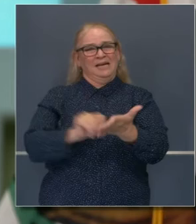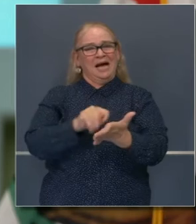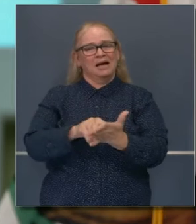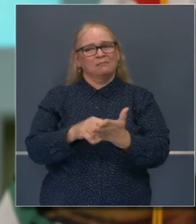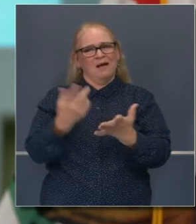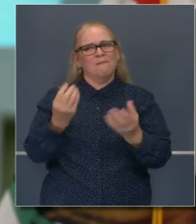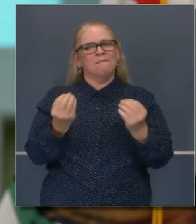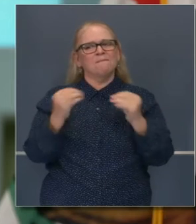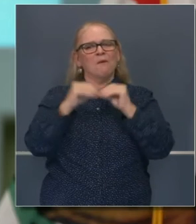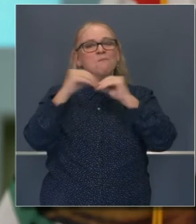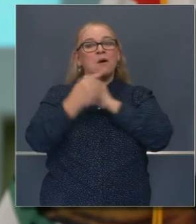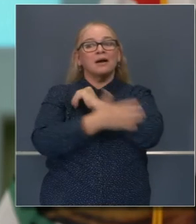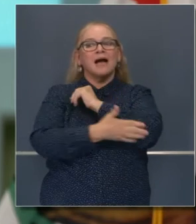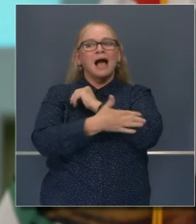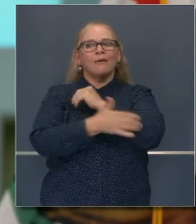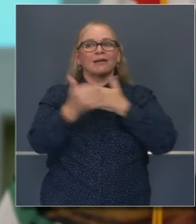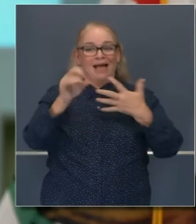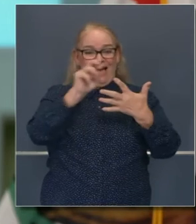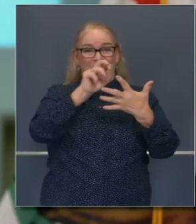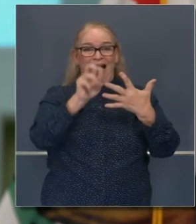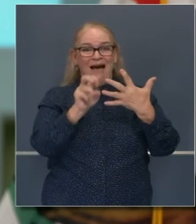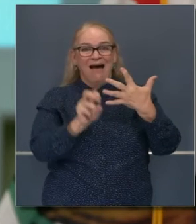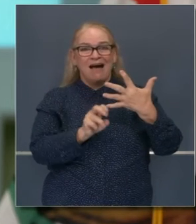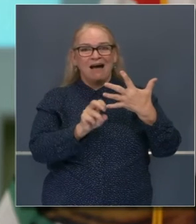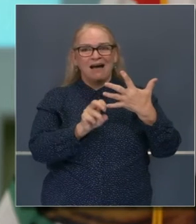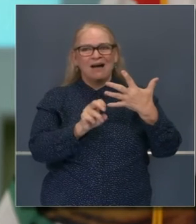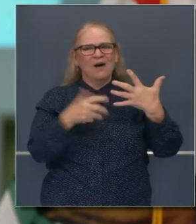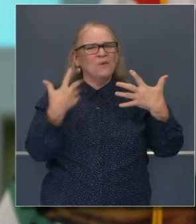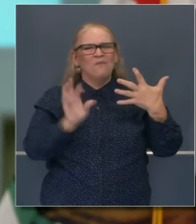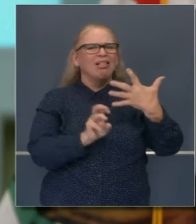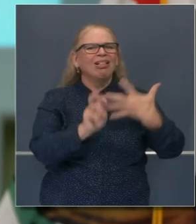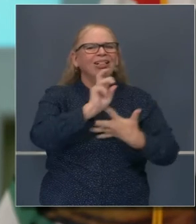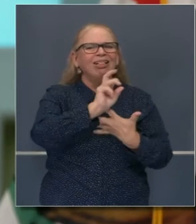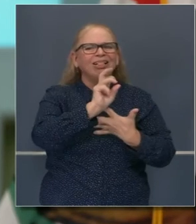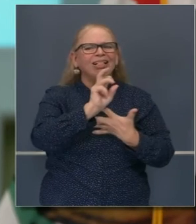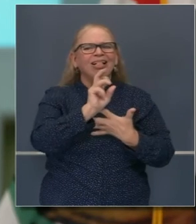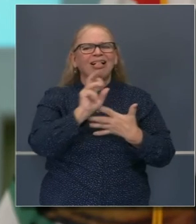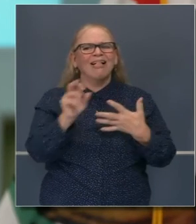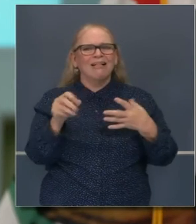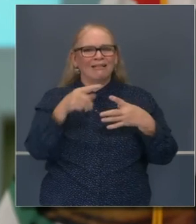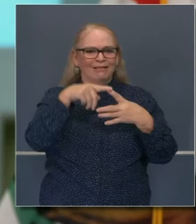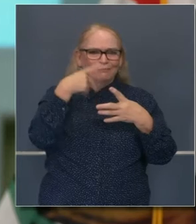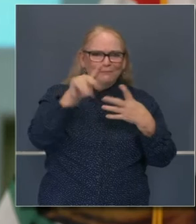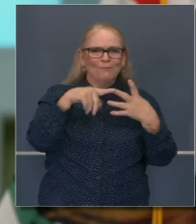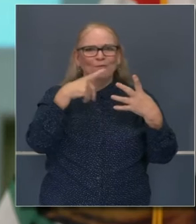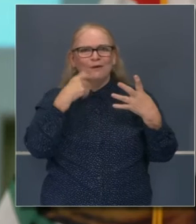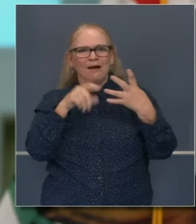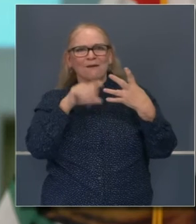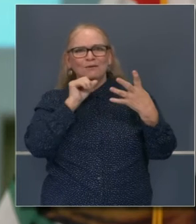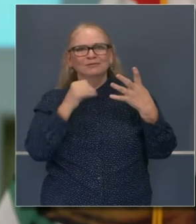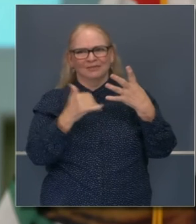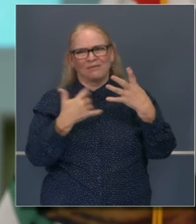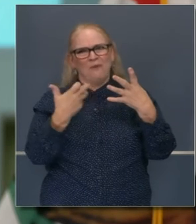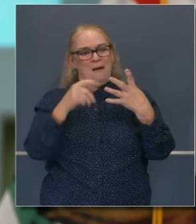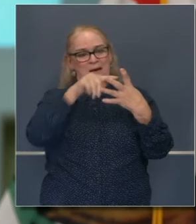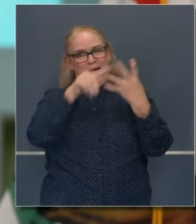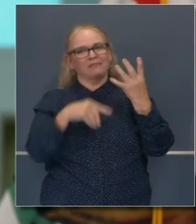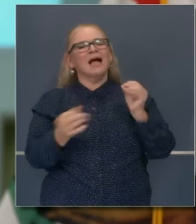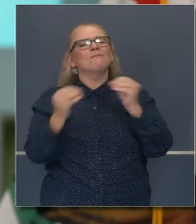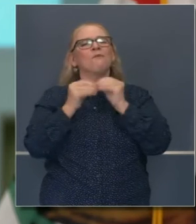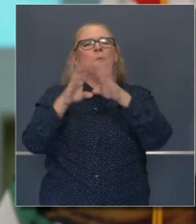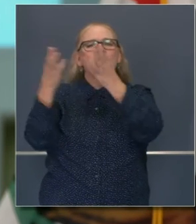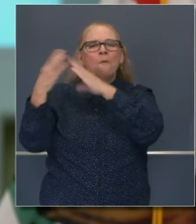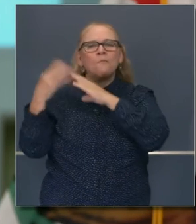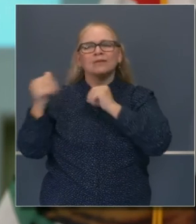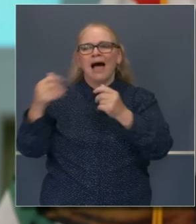en este periodo de tiempo más delicado, cuando hay condados desplazándose a distintos niveles, en los niveles de colores, queremos ver más